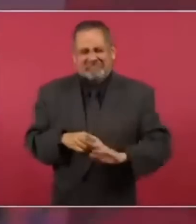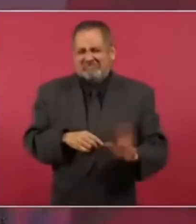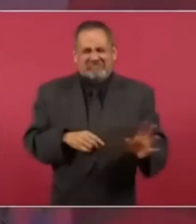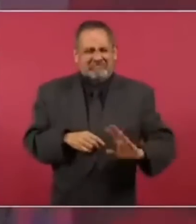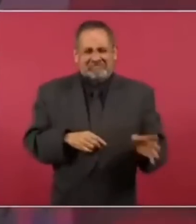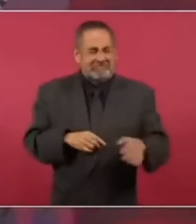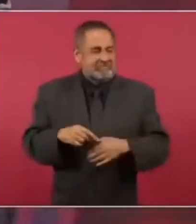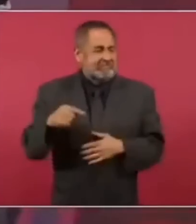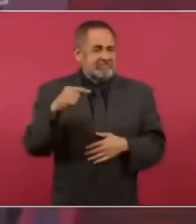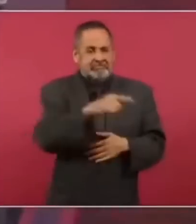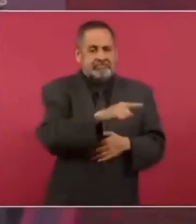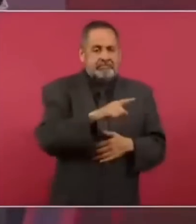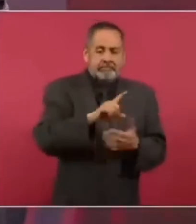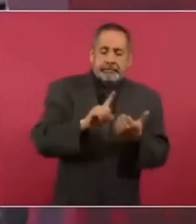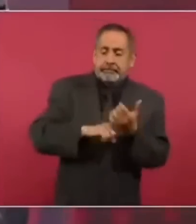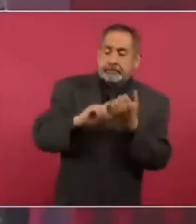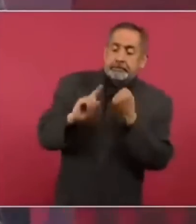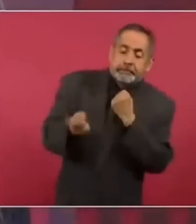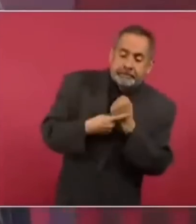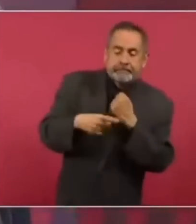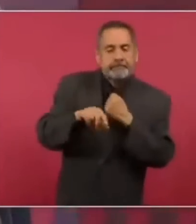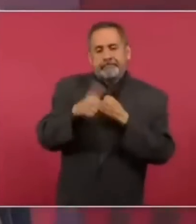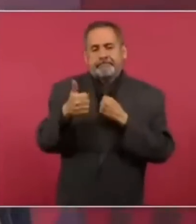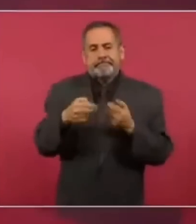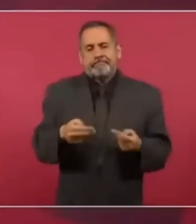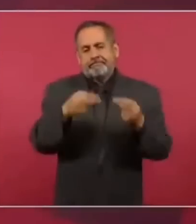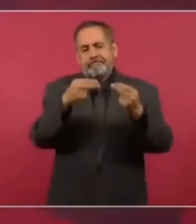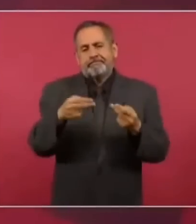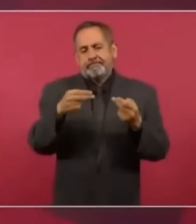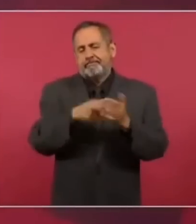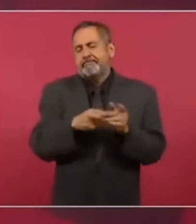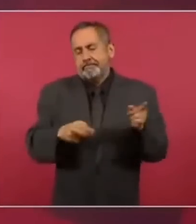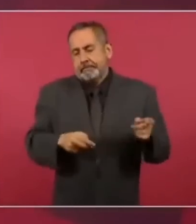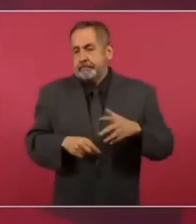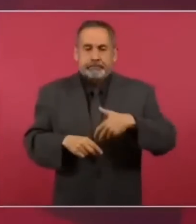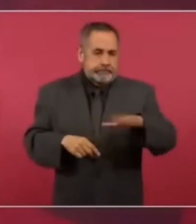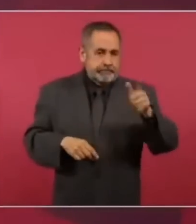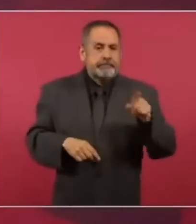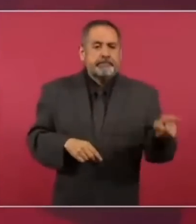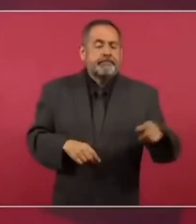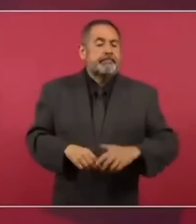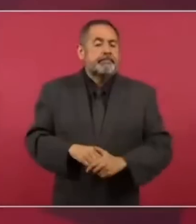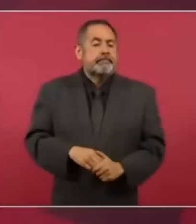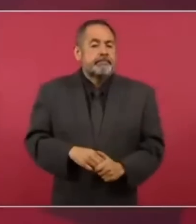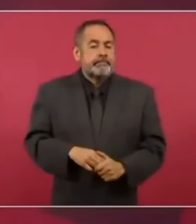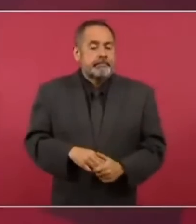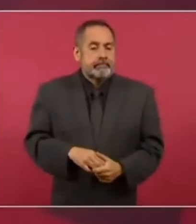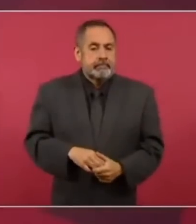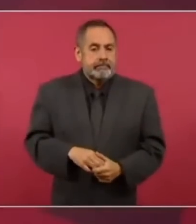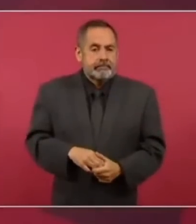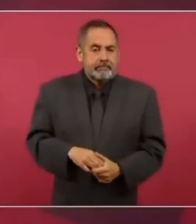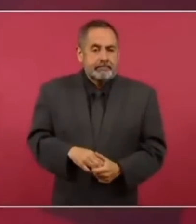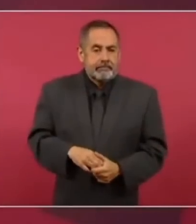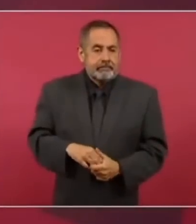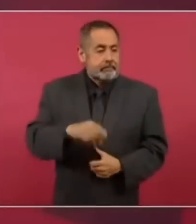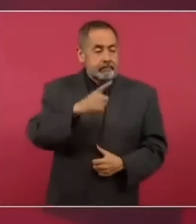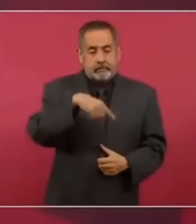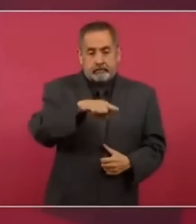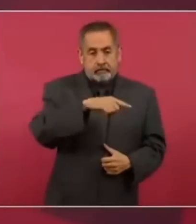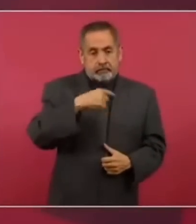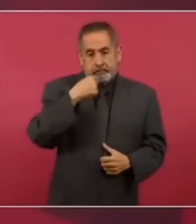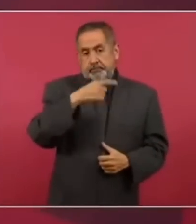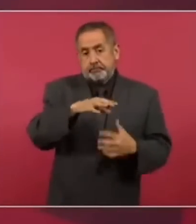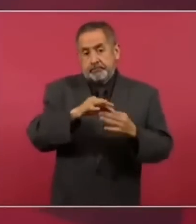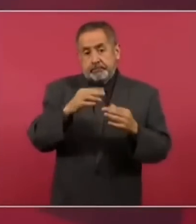Era otro el propósito. Pero bueno, manejaban eso.